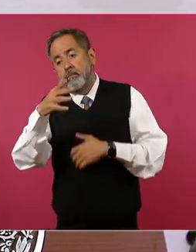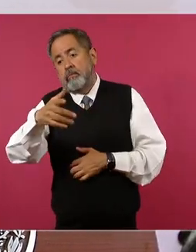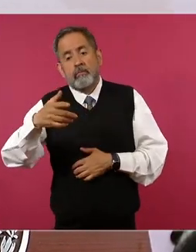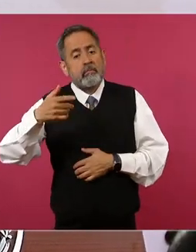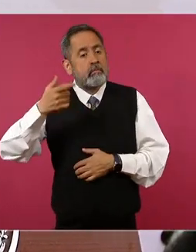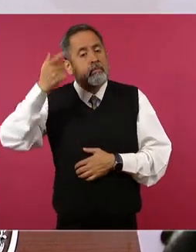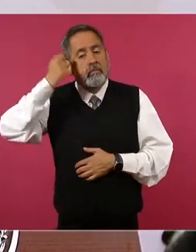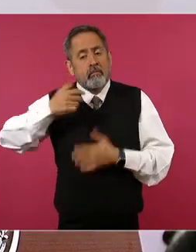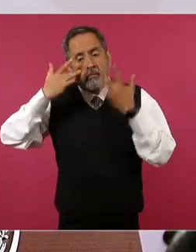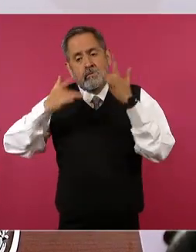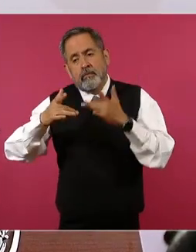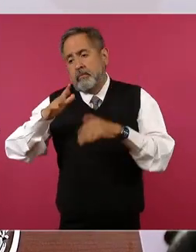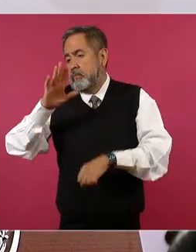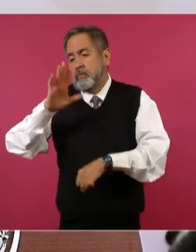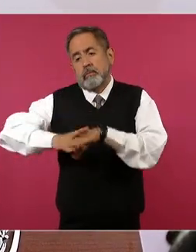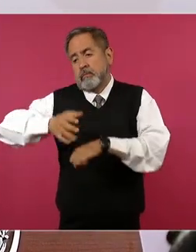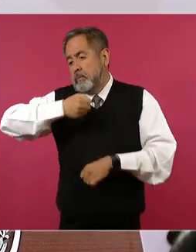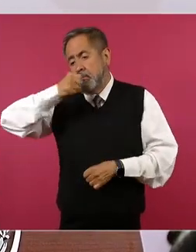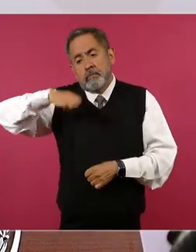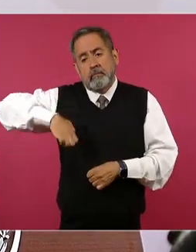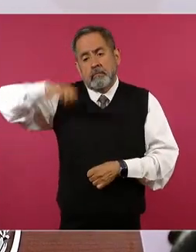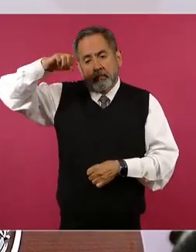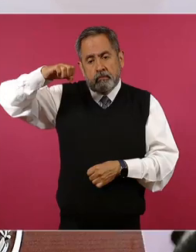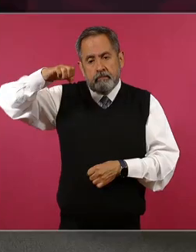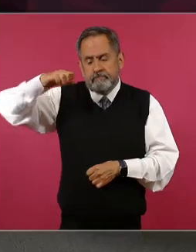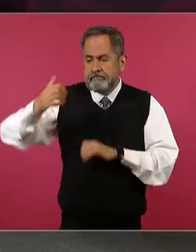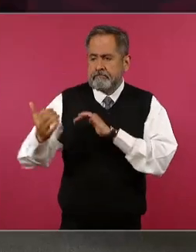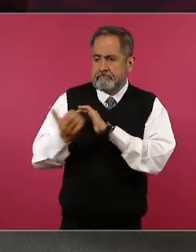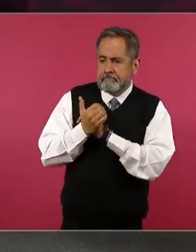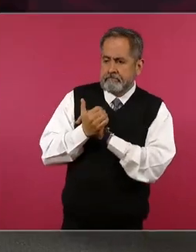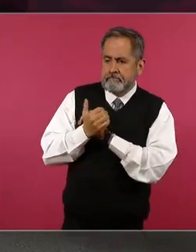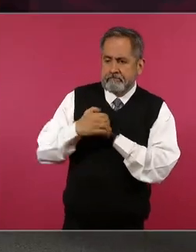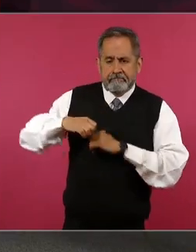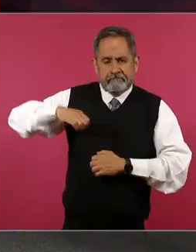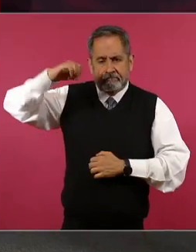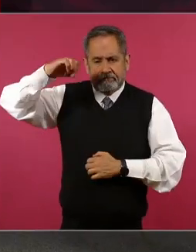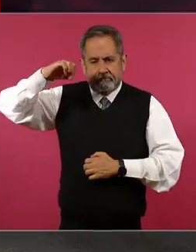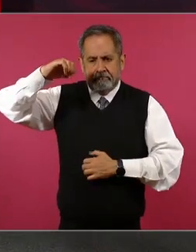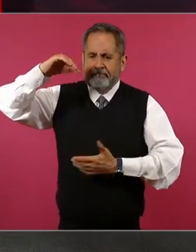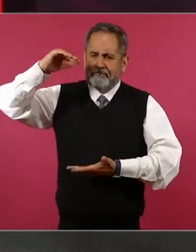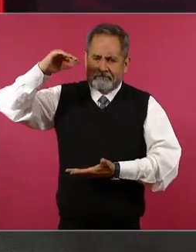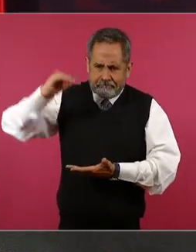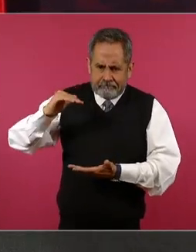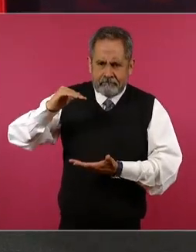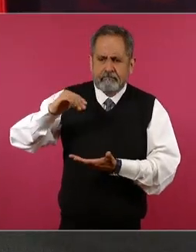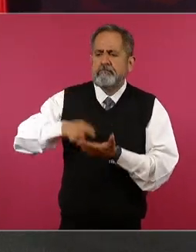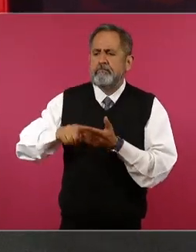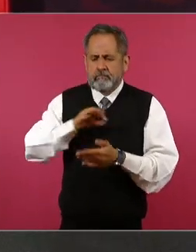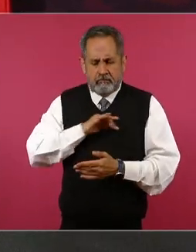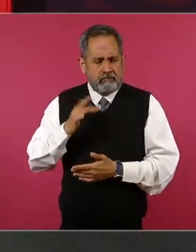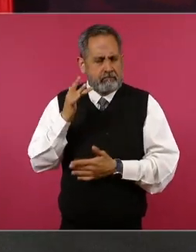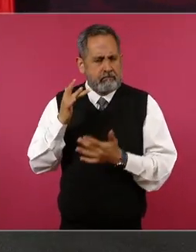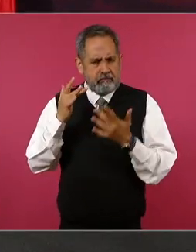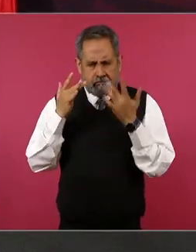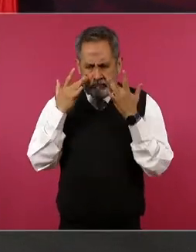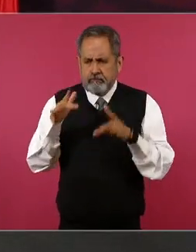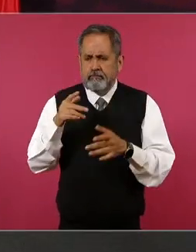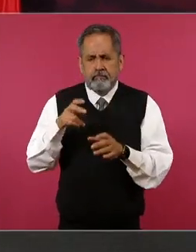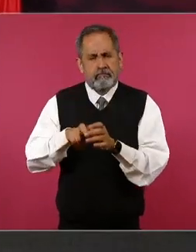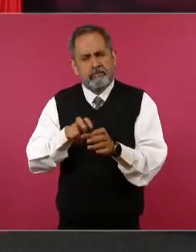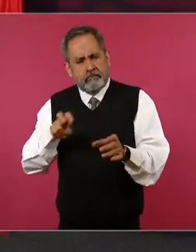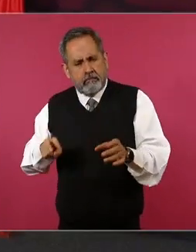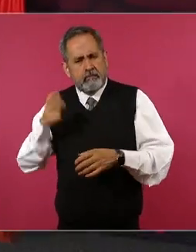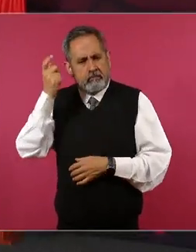y me lo plantearon desde que llegué al gobierno gobierno y se